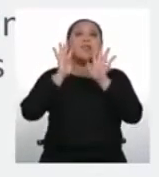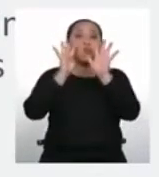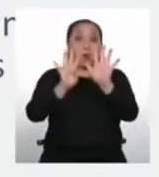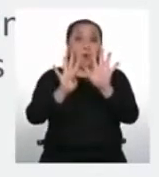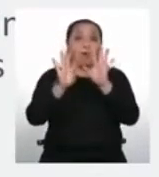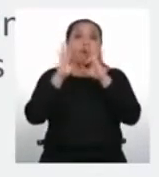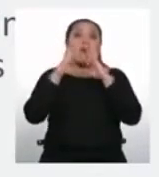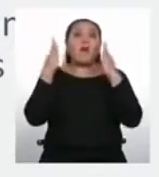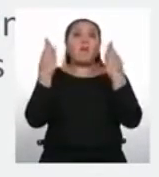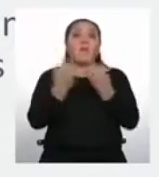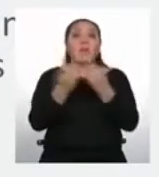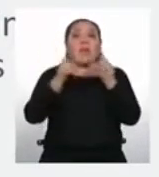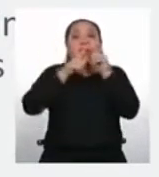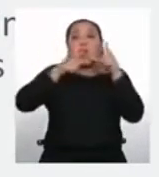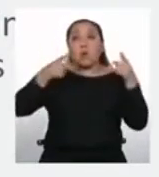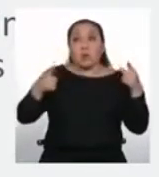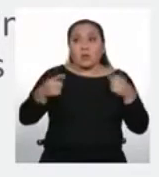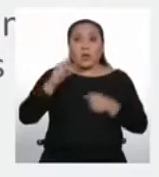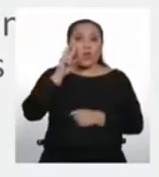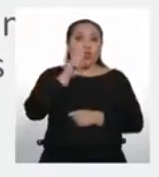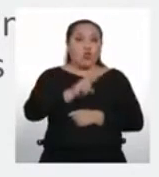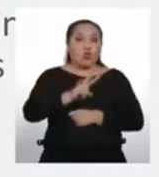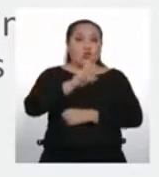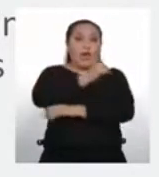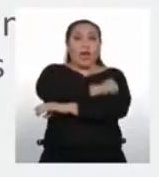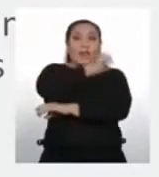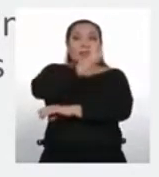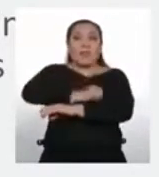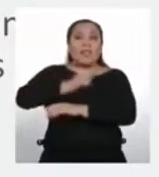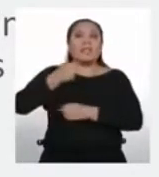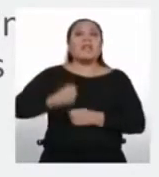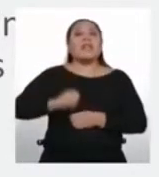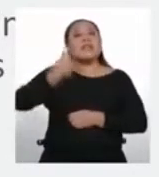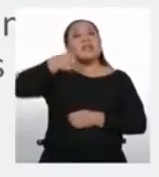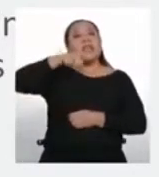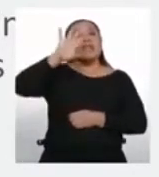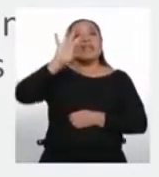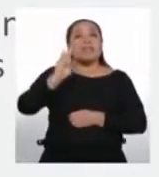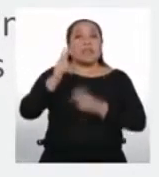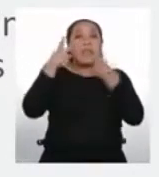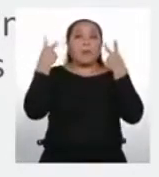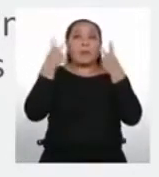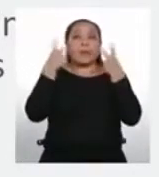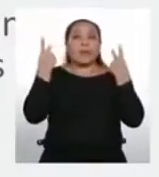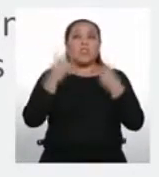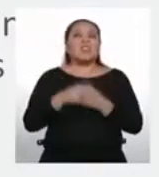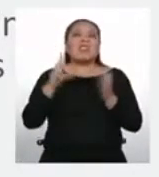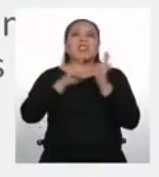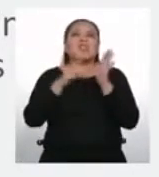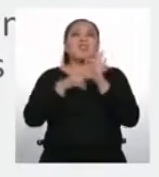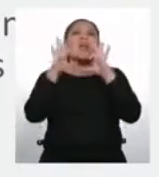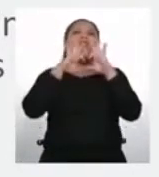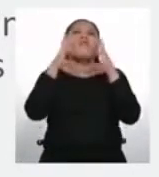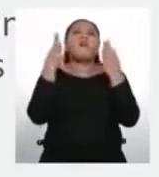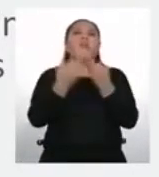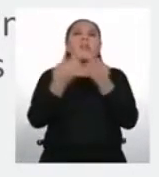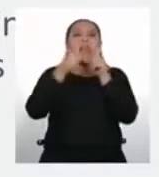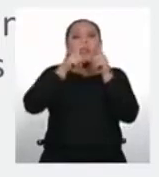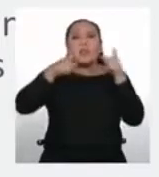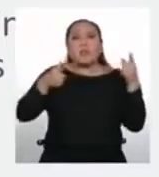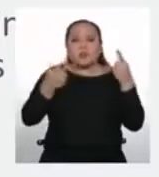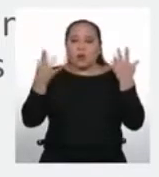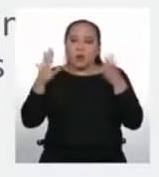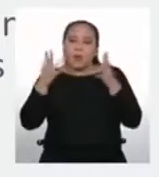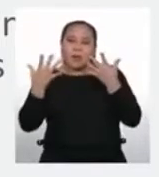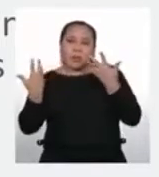lingüísticas, 2 andinas y 17 amazónicas. Una familia lingüística es el conjunto de lenguas emparentadas